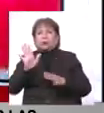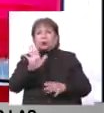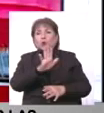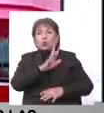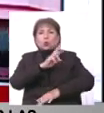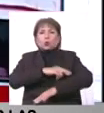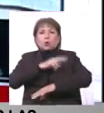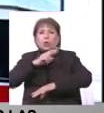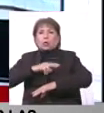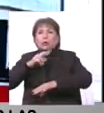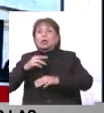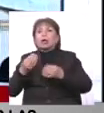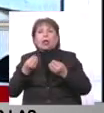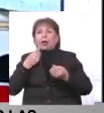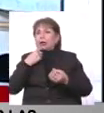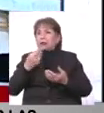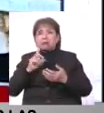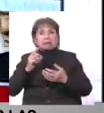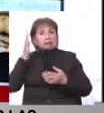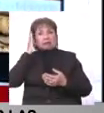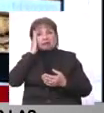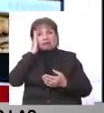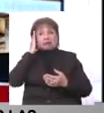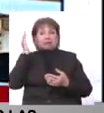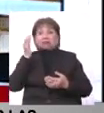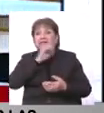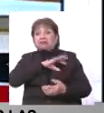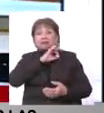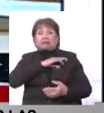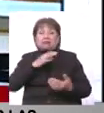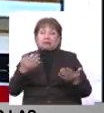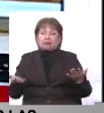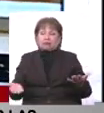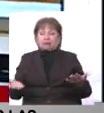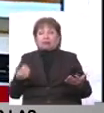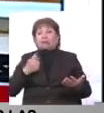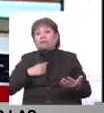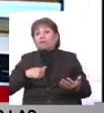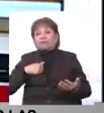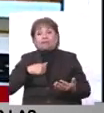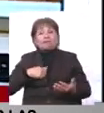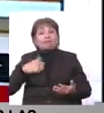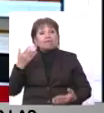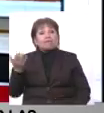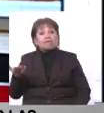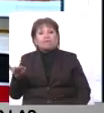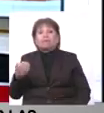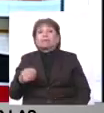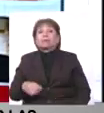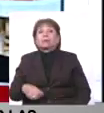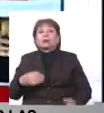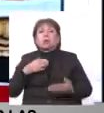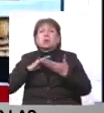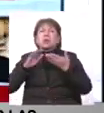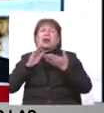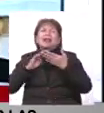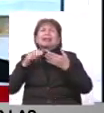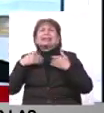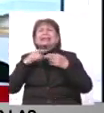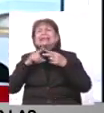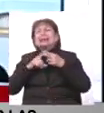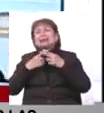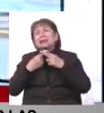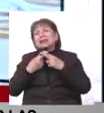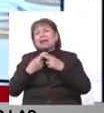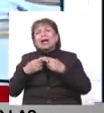regiones. Ahora, que ellos no sepan aprovechar, porque lamentablemente muchos de las autoridades se justifican y dicen recién